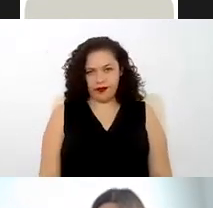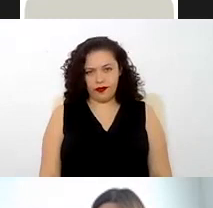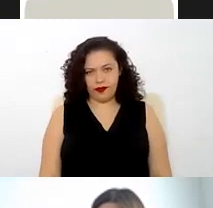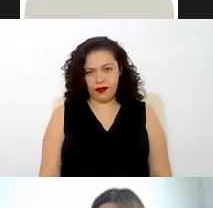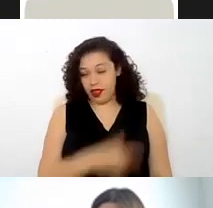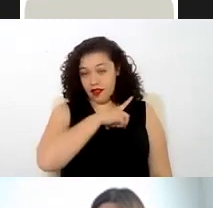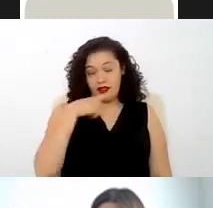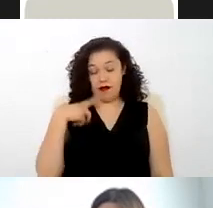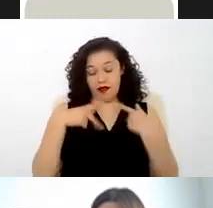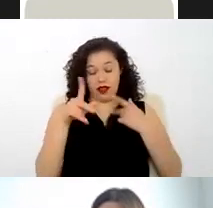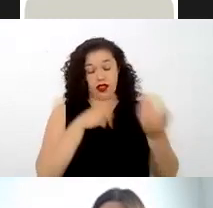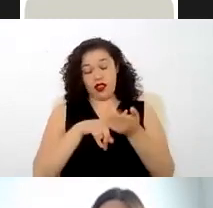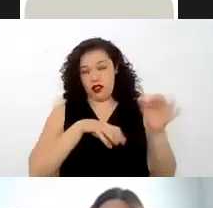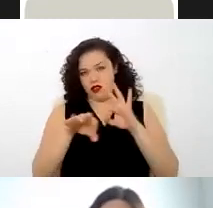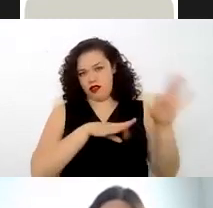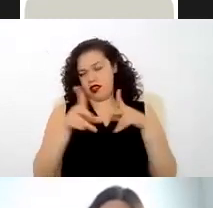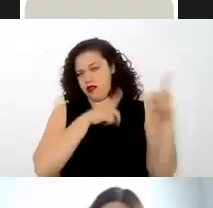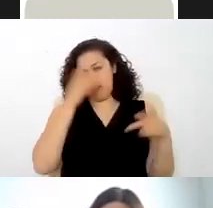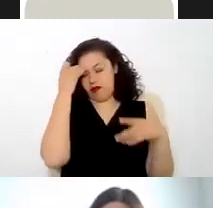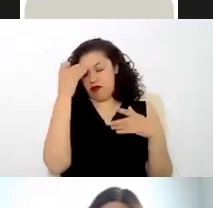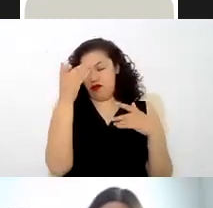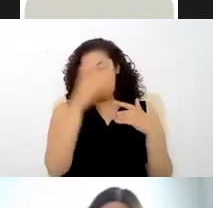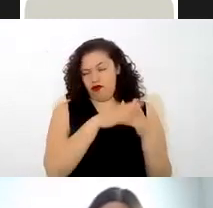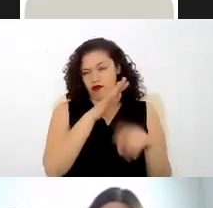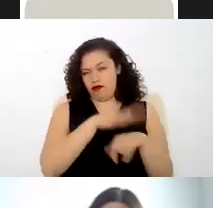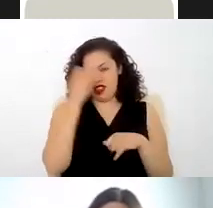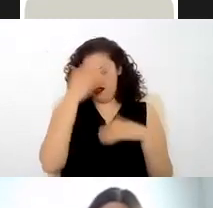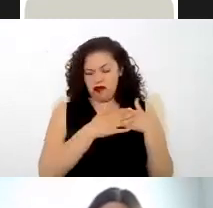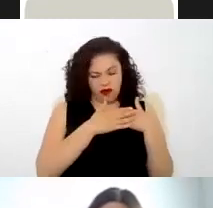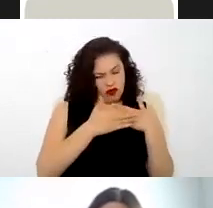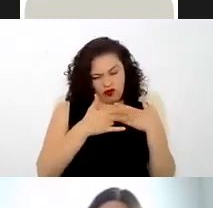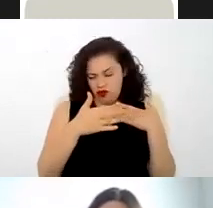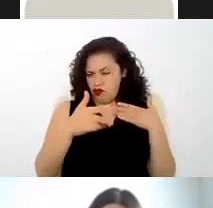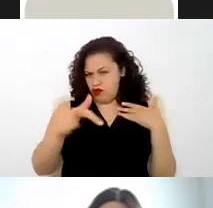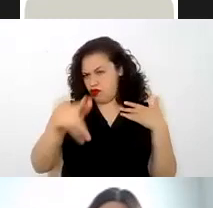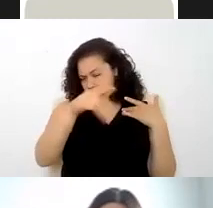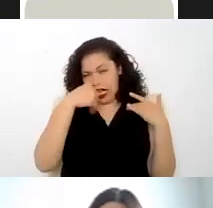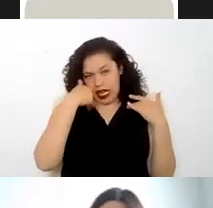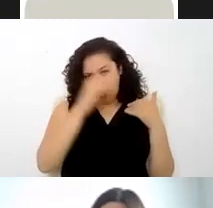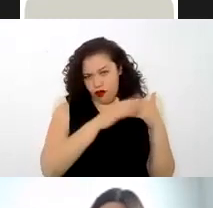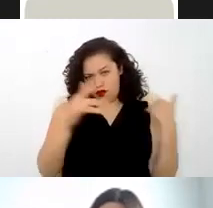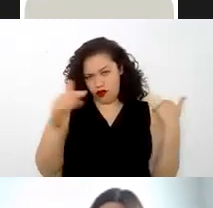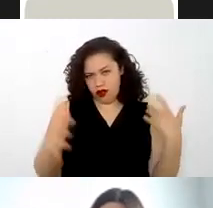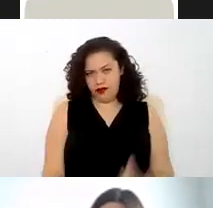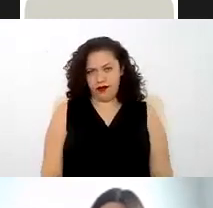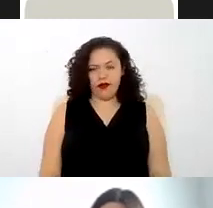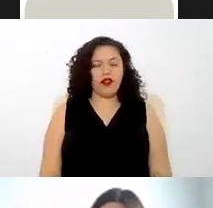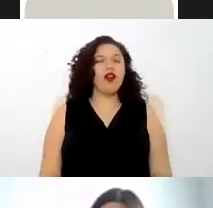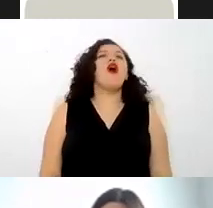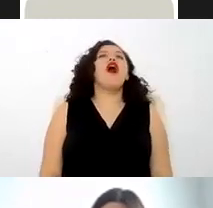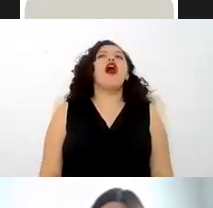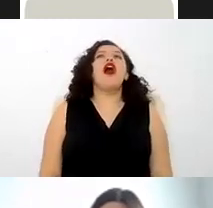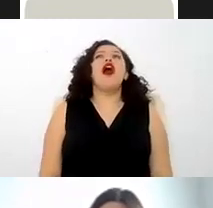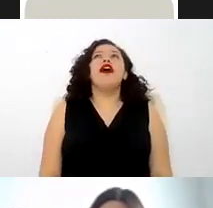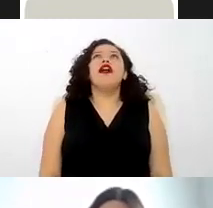desarrollar este trabajo la mayor cantidad del tiempo posible que él desee. También lo vemos en otro principio que va a